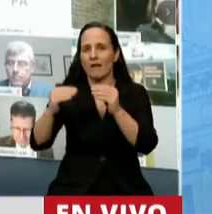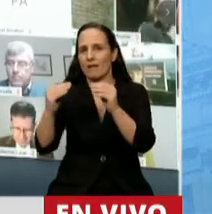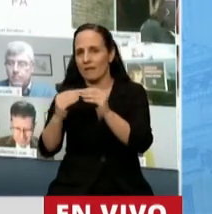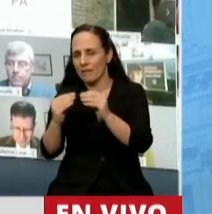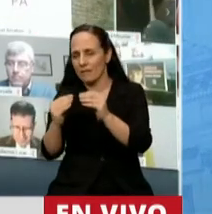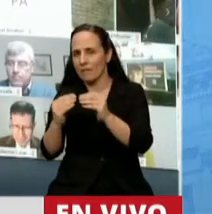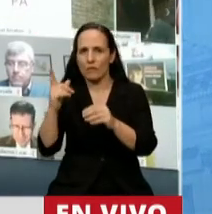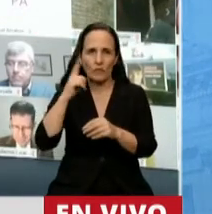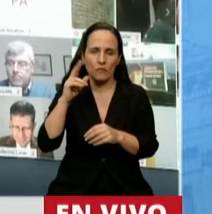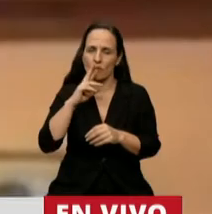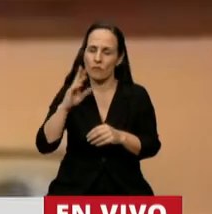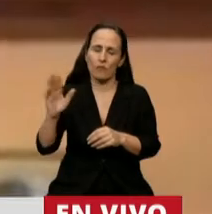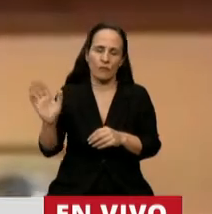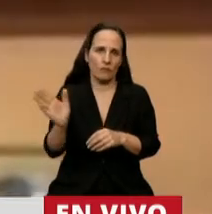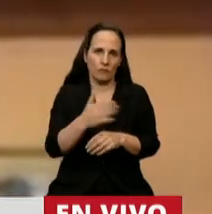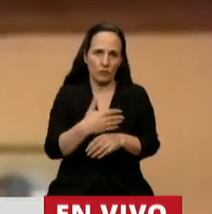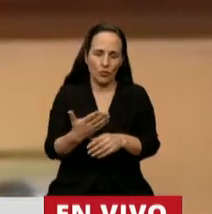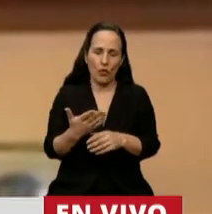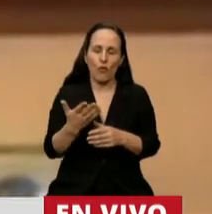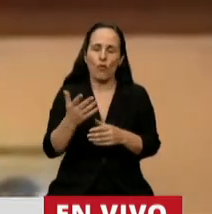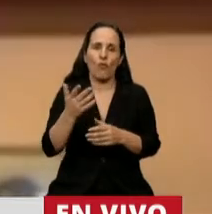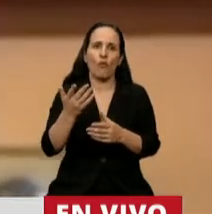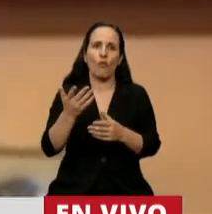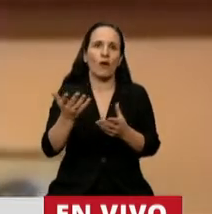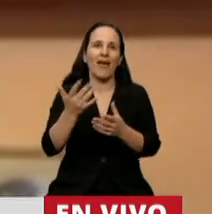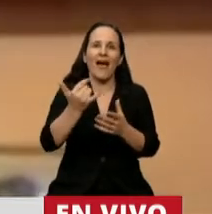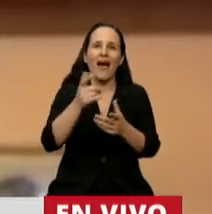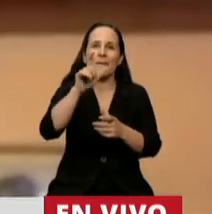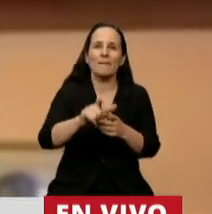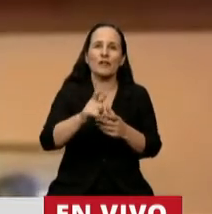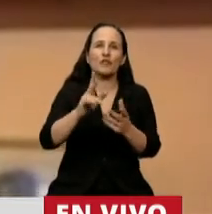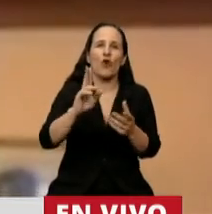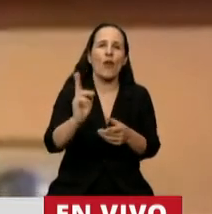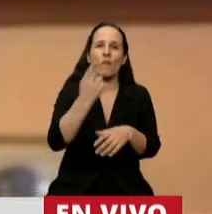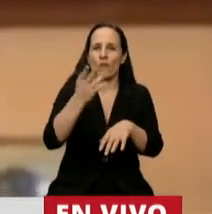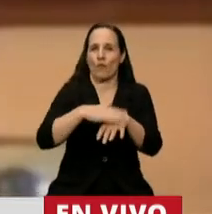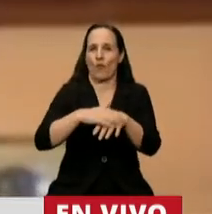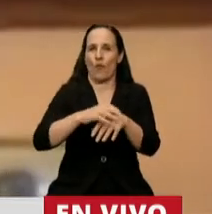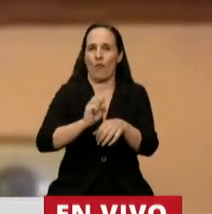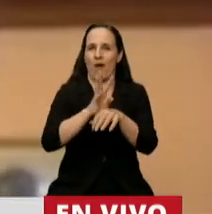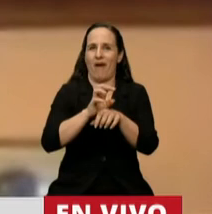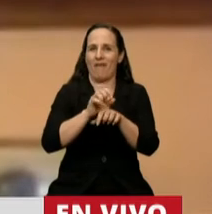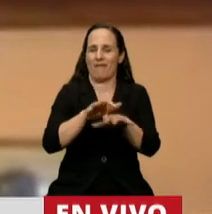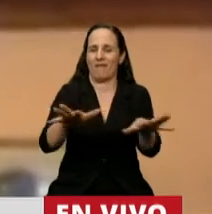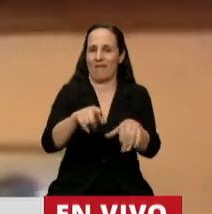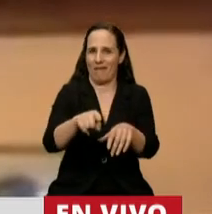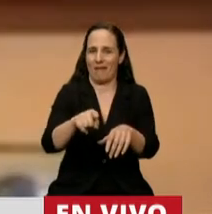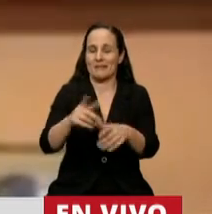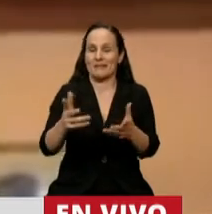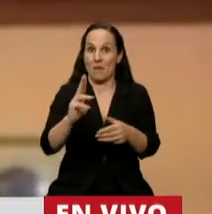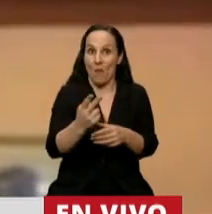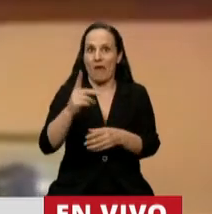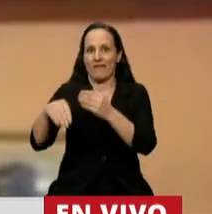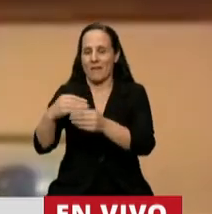amigas, de todos aquellos que perdieron la vida por este virus que hoy nos ataca. Y